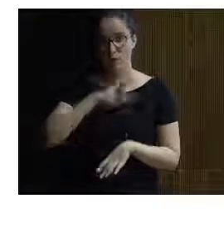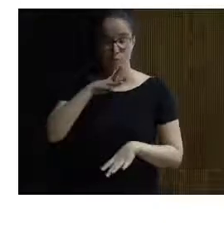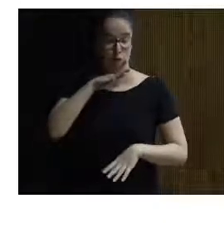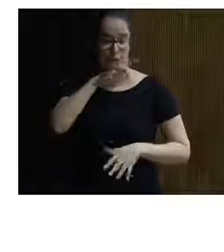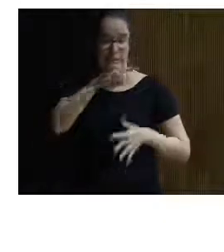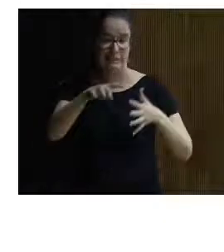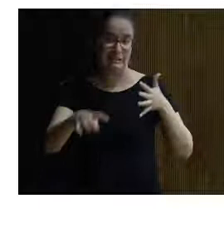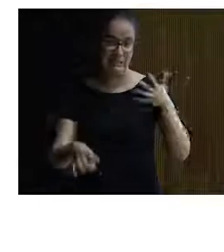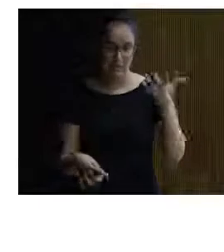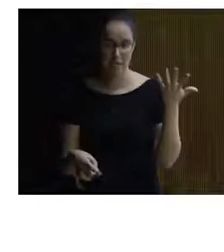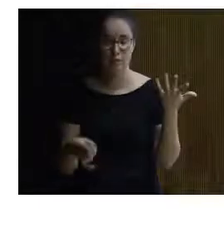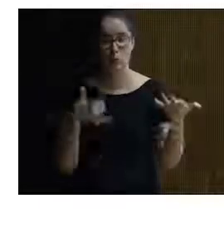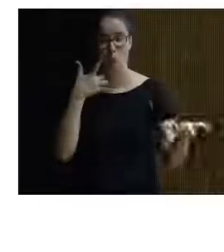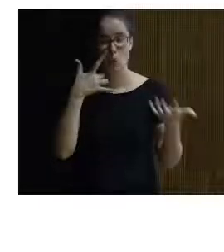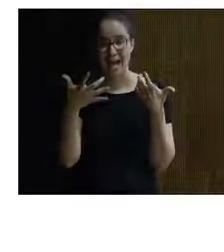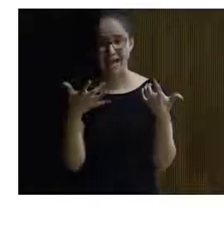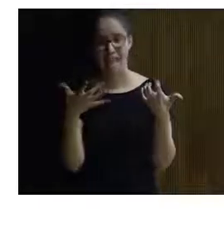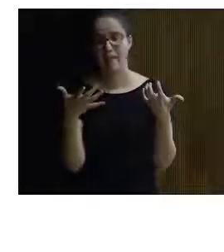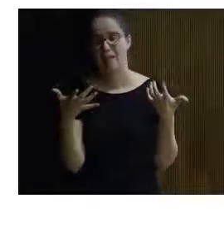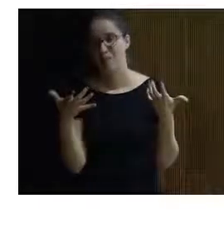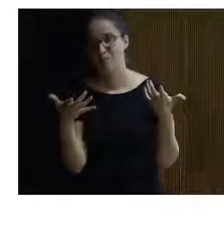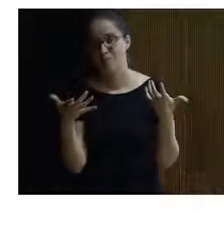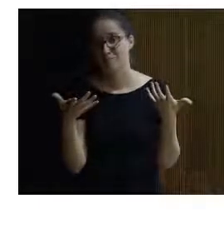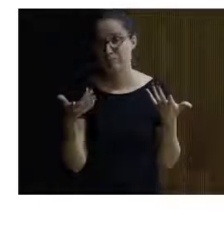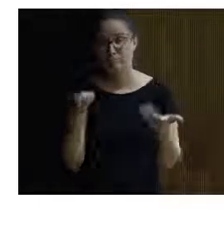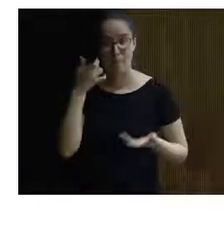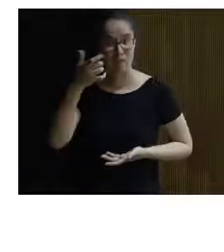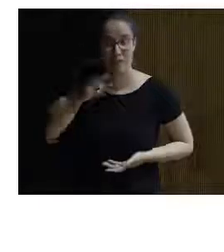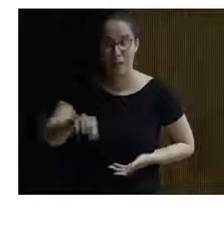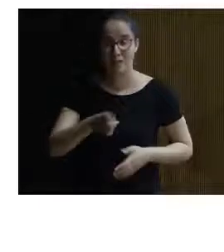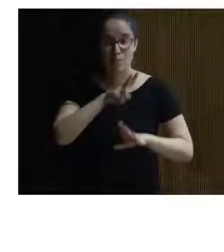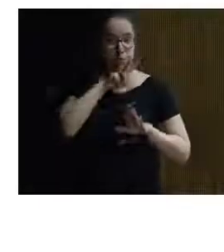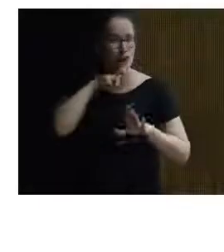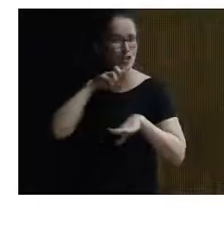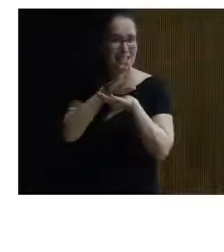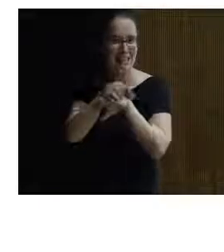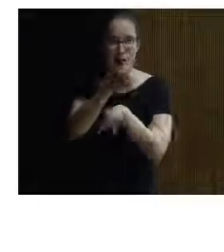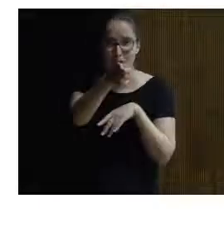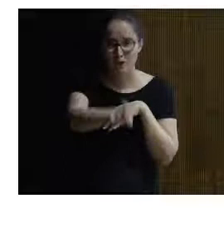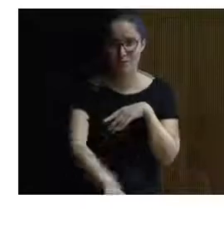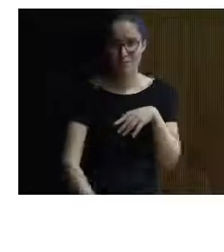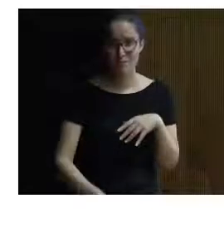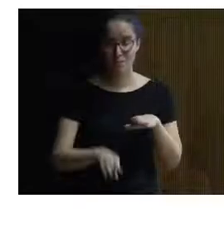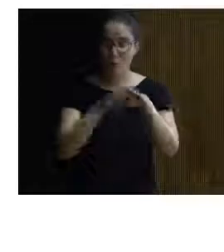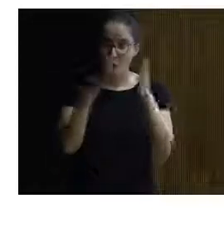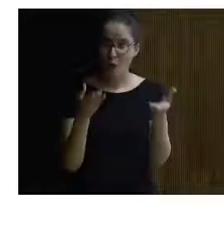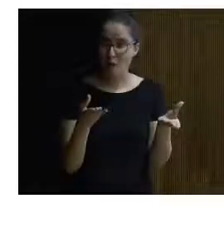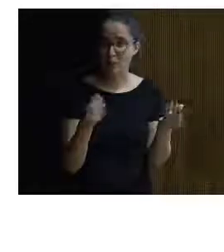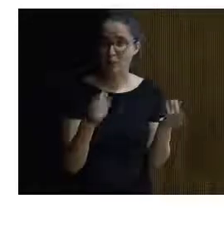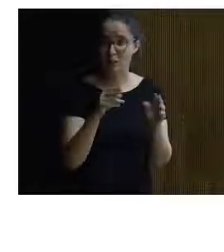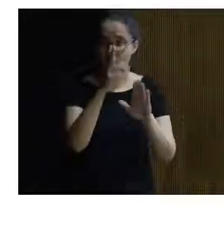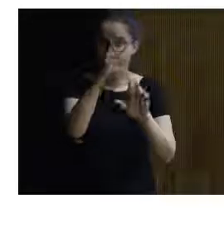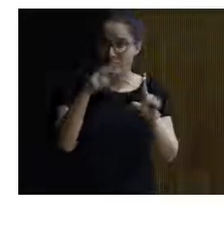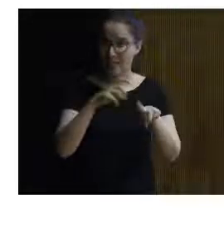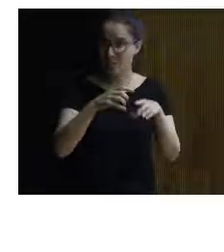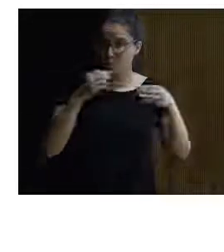motivos es un un arte muy poco conocido conservarlo también muchas de las cuevas con este tipo de